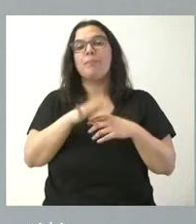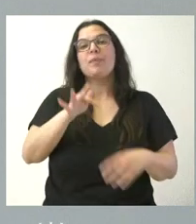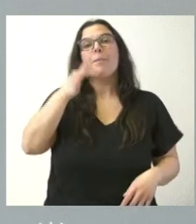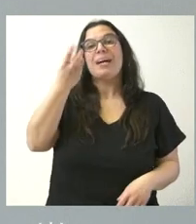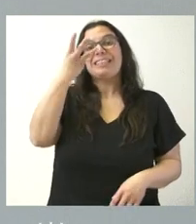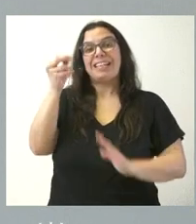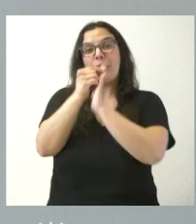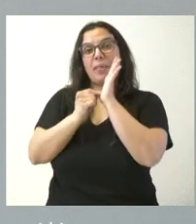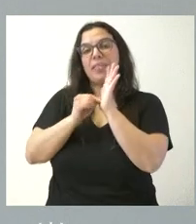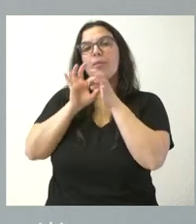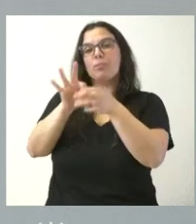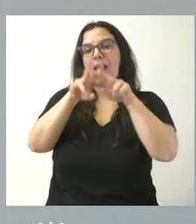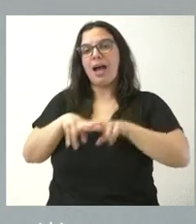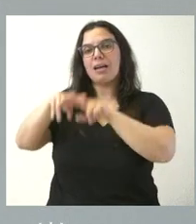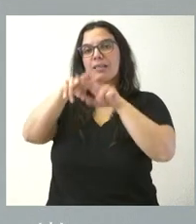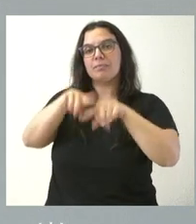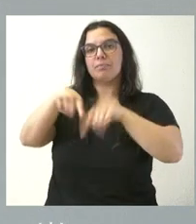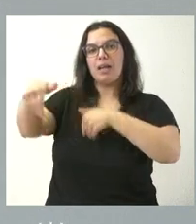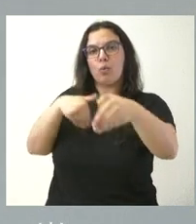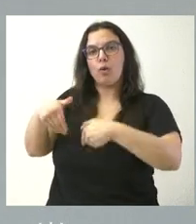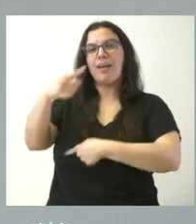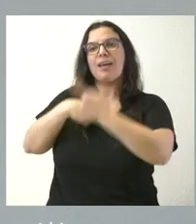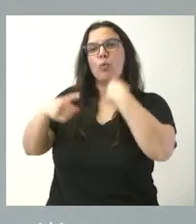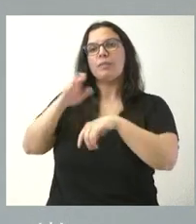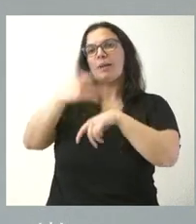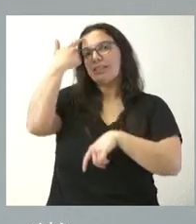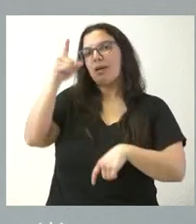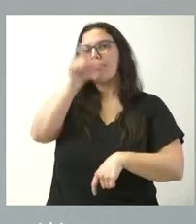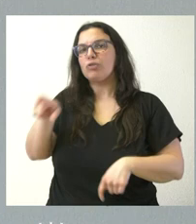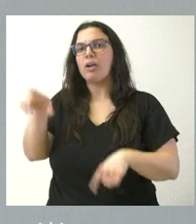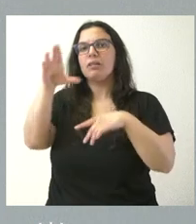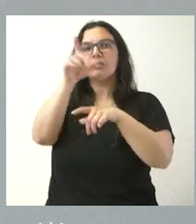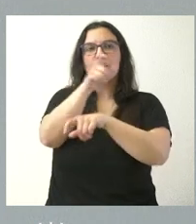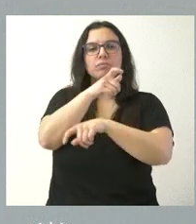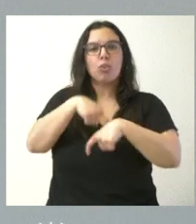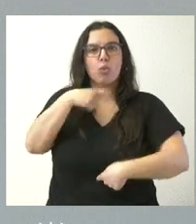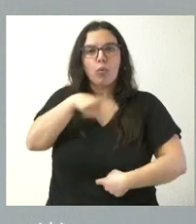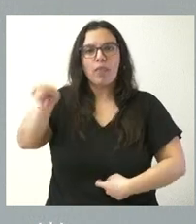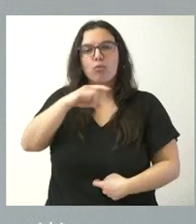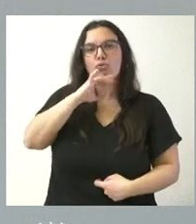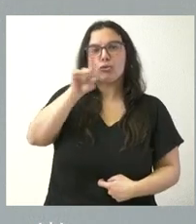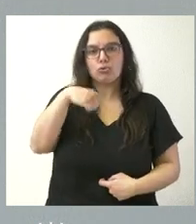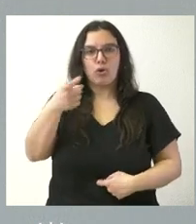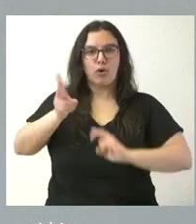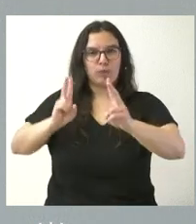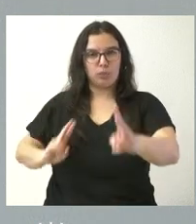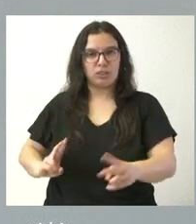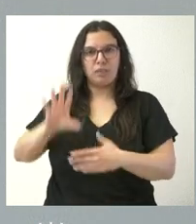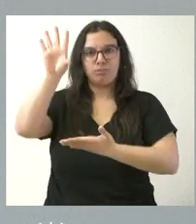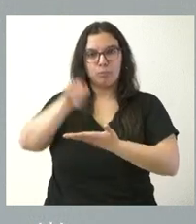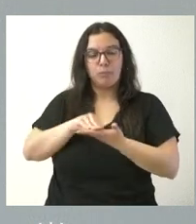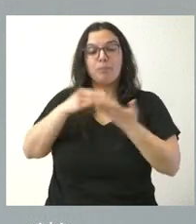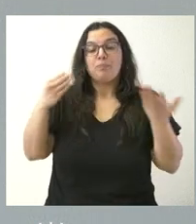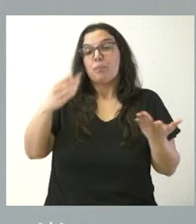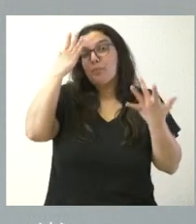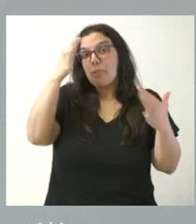análisis de la demanda y encuestas de satisfacción del conjunto de los ciudadanos de Castilla y León. Como supongo que ustedes